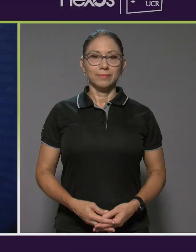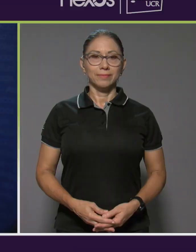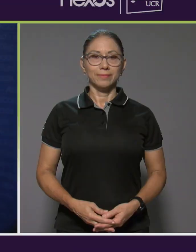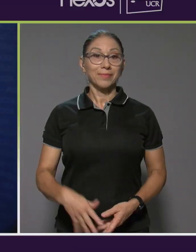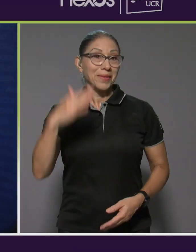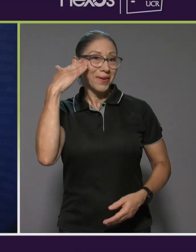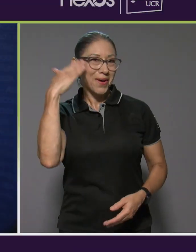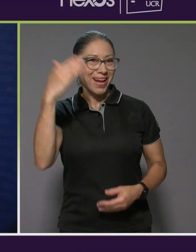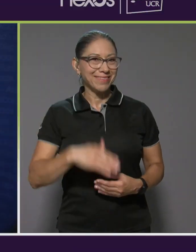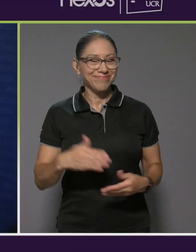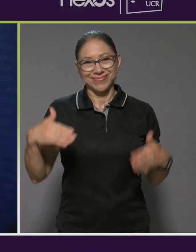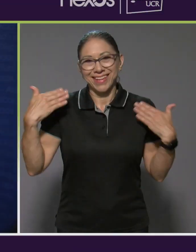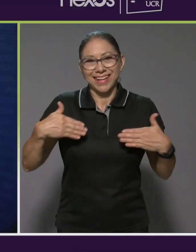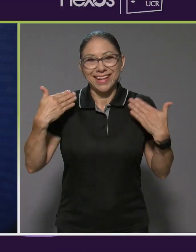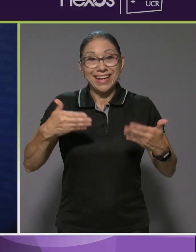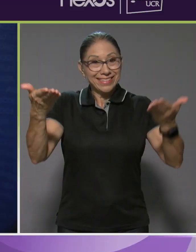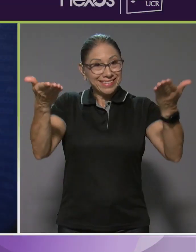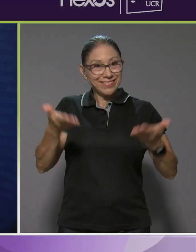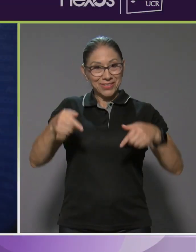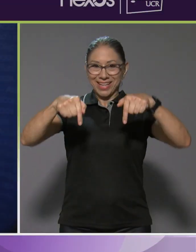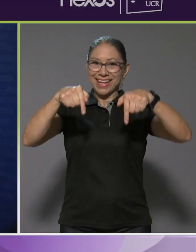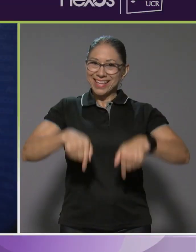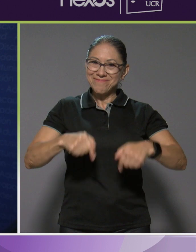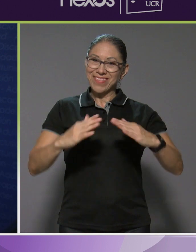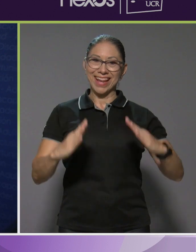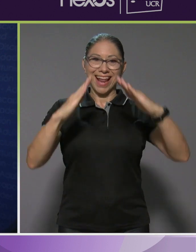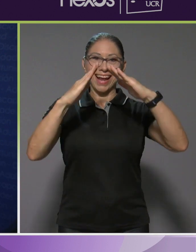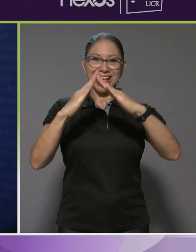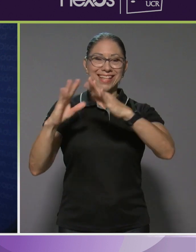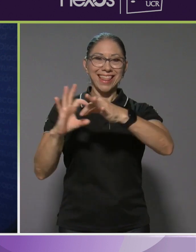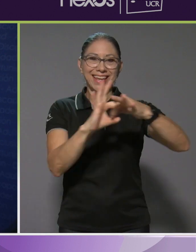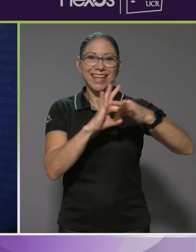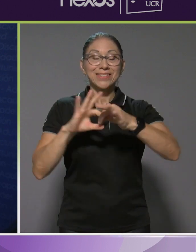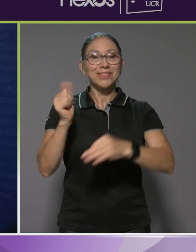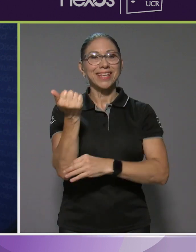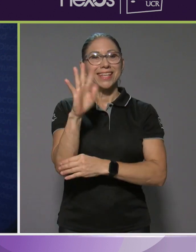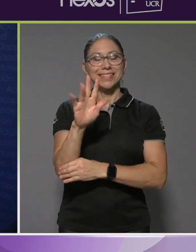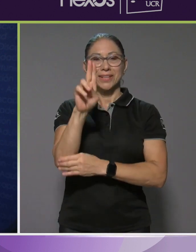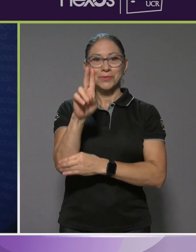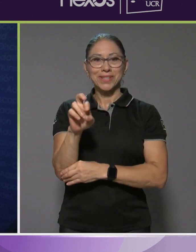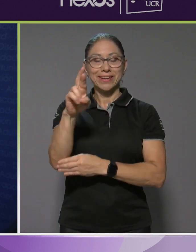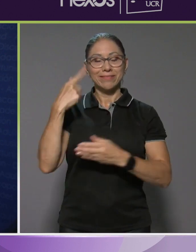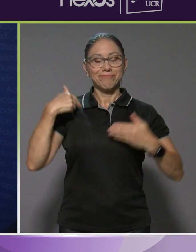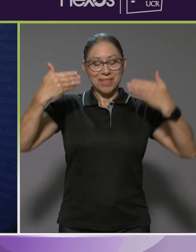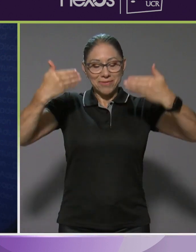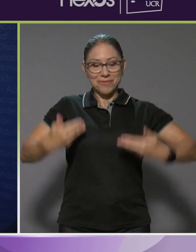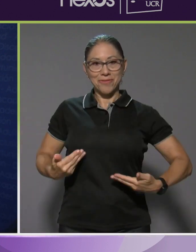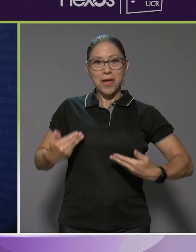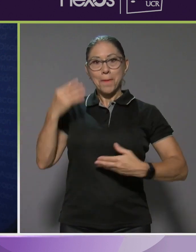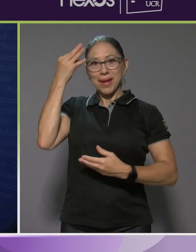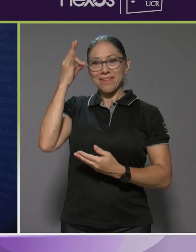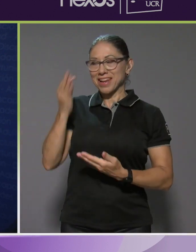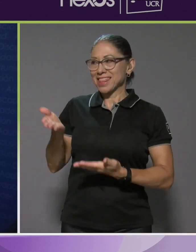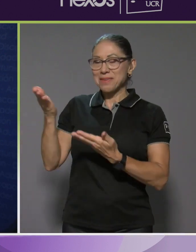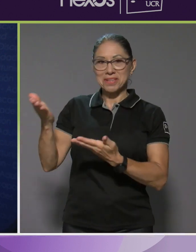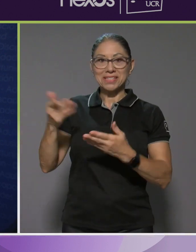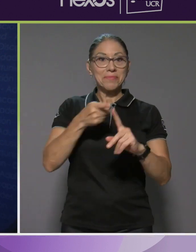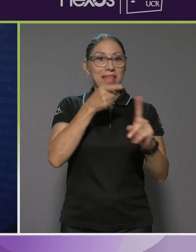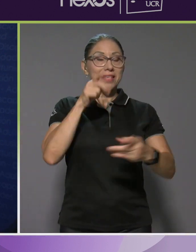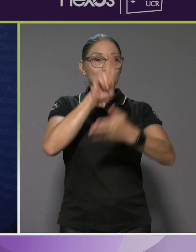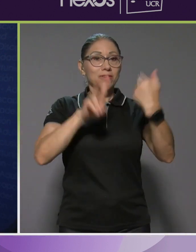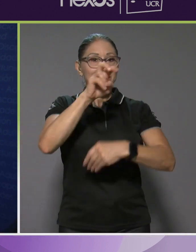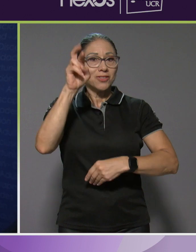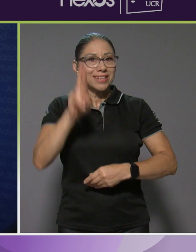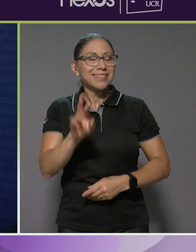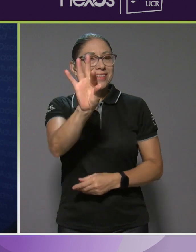Hola, qué alegría recibirlos aquí en la casa de Nexos en 15 UCR. Yo soy María Fernanda Jiménez y desde la Universidad de Costa